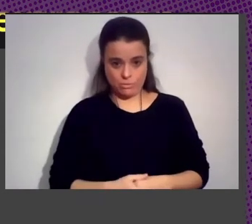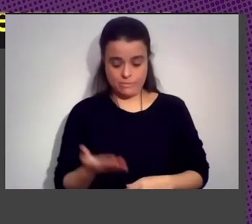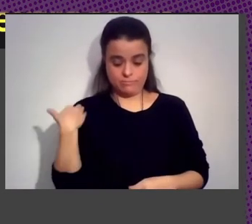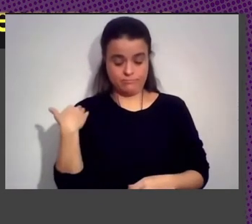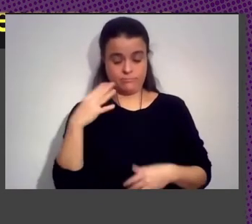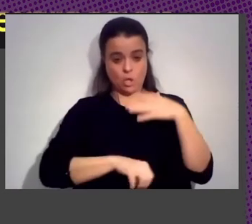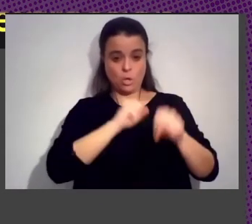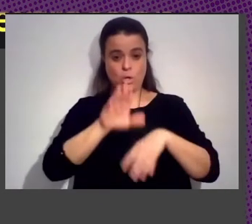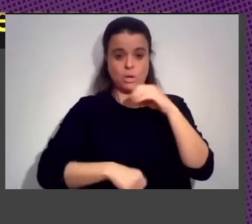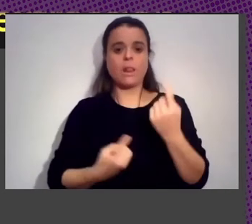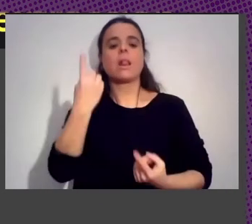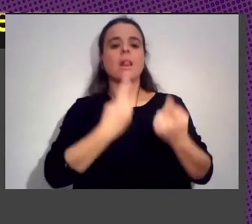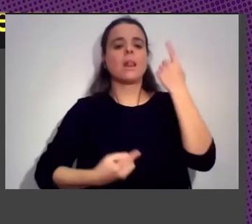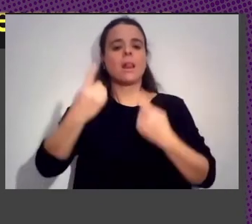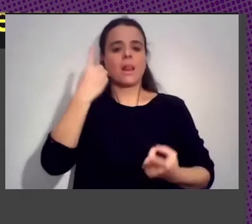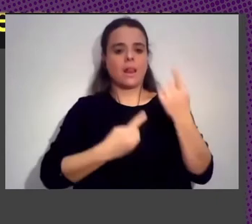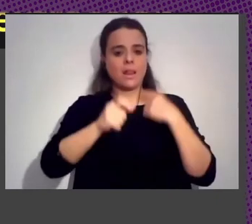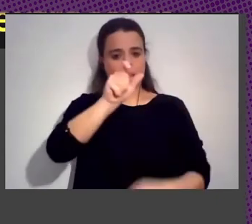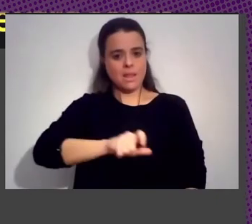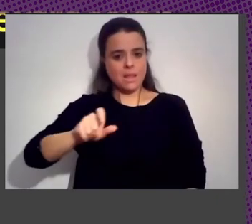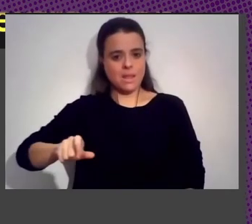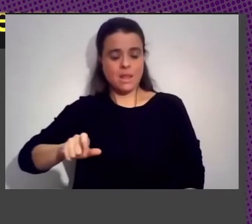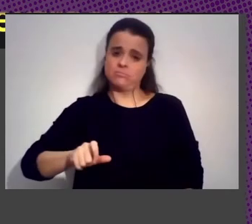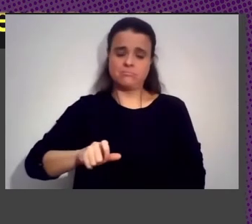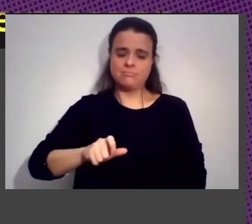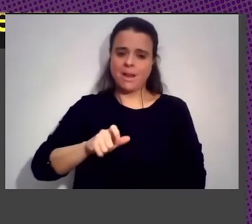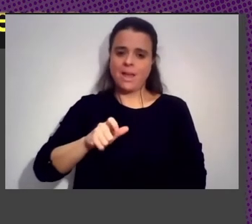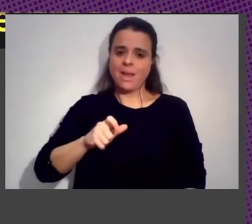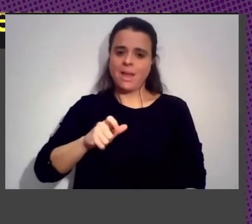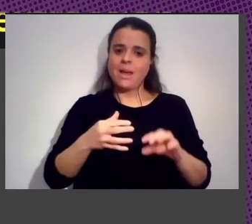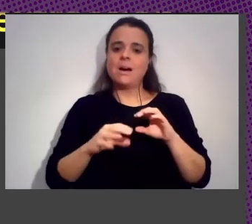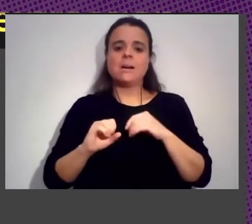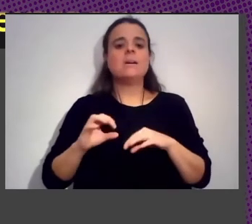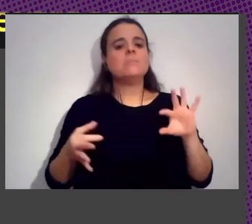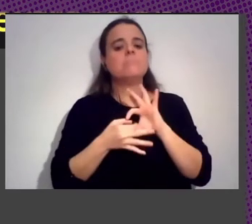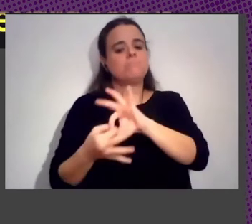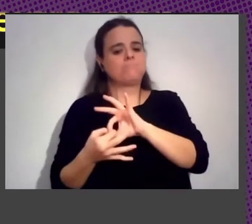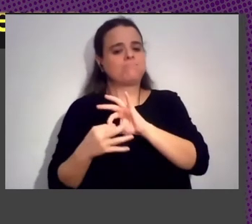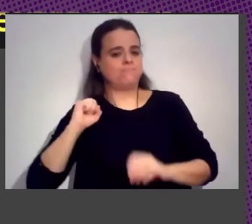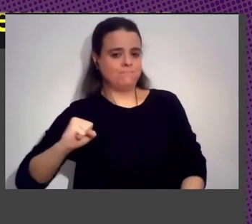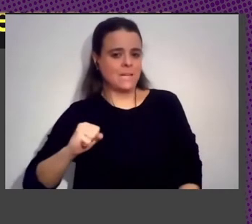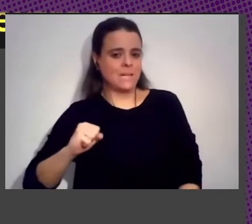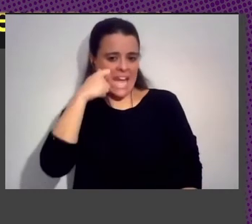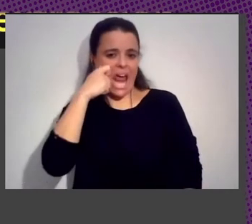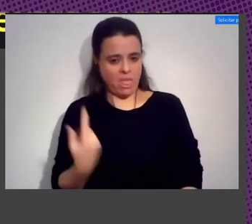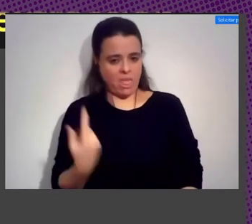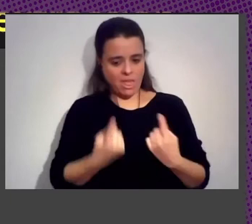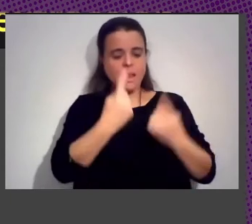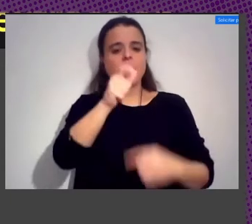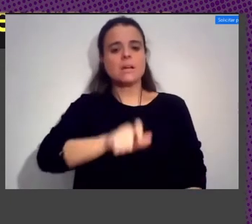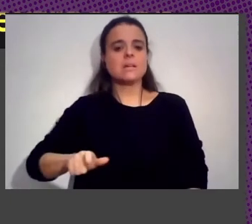Humanos Y esto Era Determinado Por la Raza Esencialmente Estaban Destinados Para decirlo Así A proporcionar